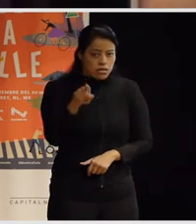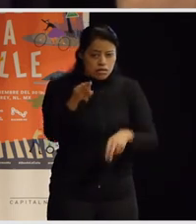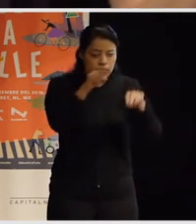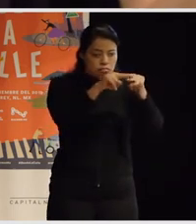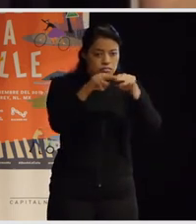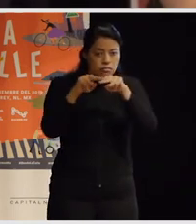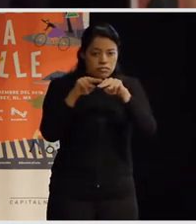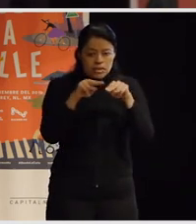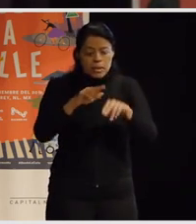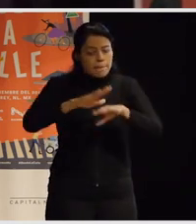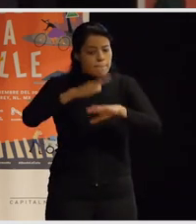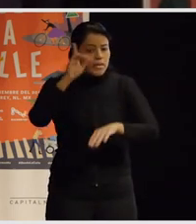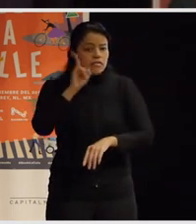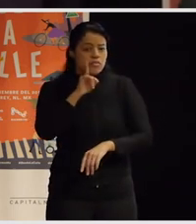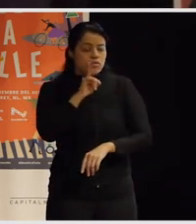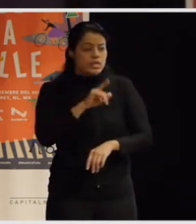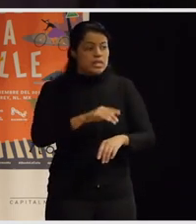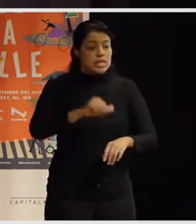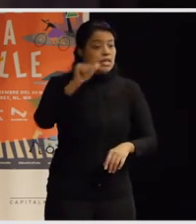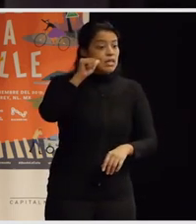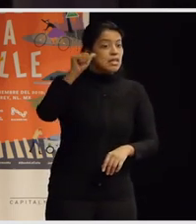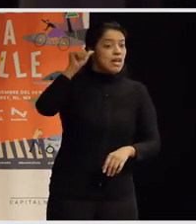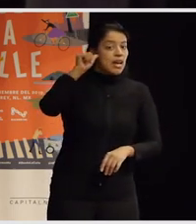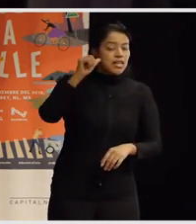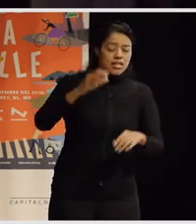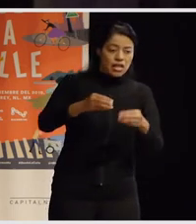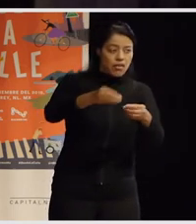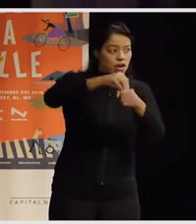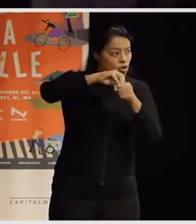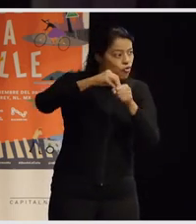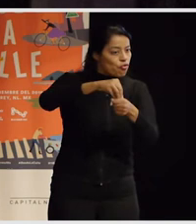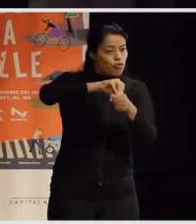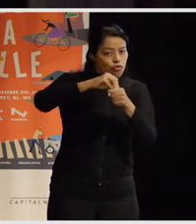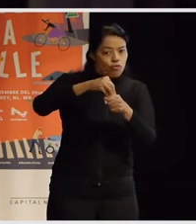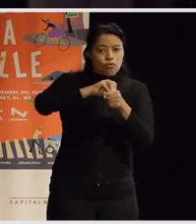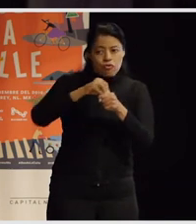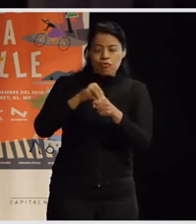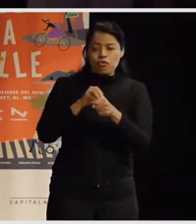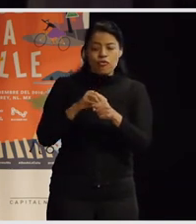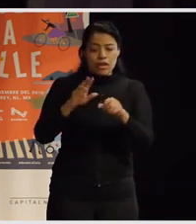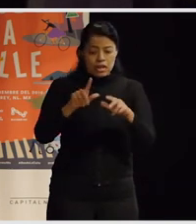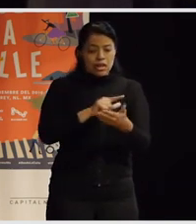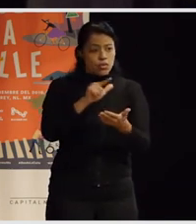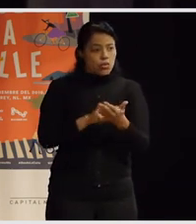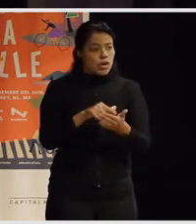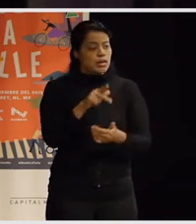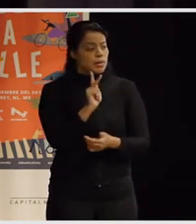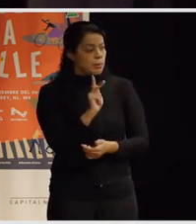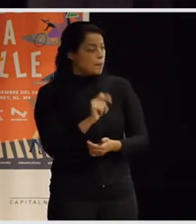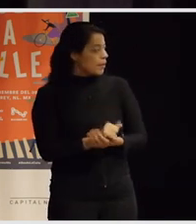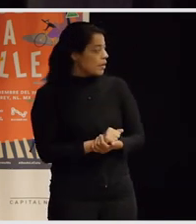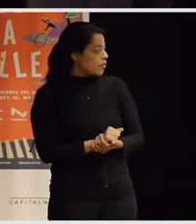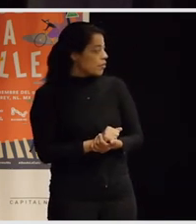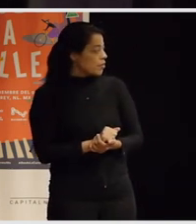aquí somos mujeres y ayer había como estaba más lleno pero esa parte también o sea